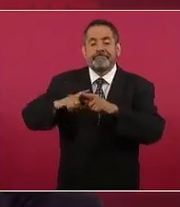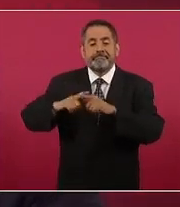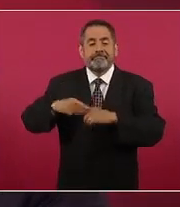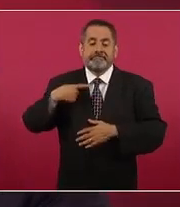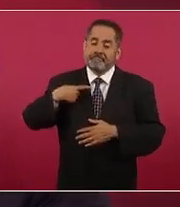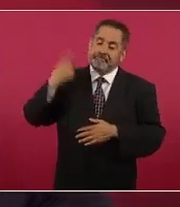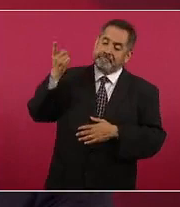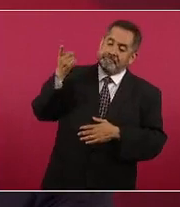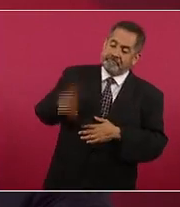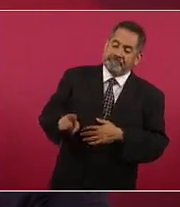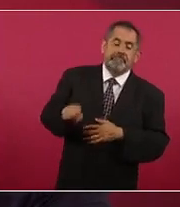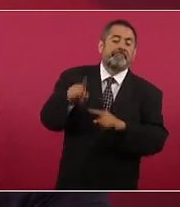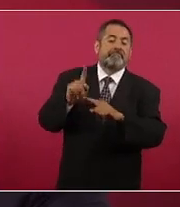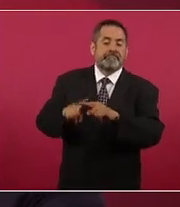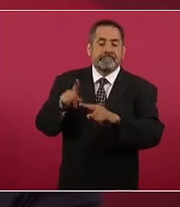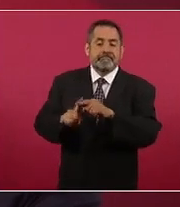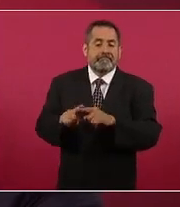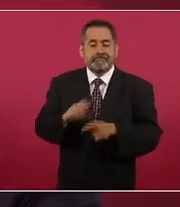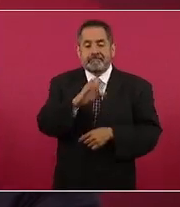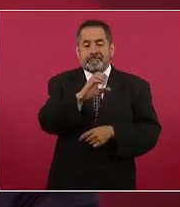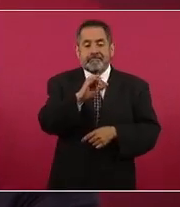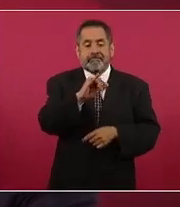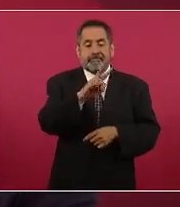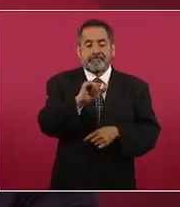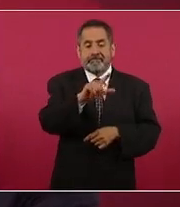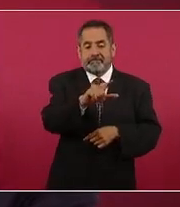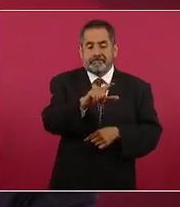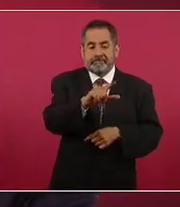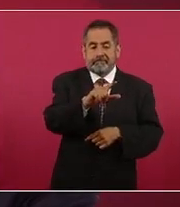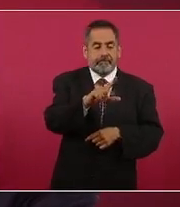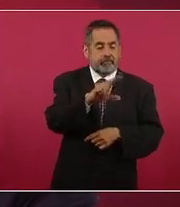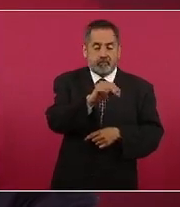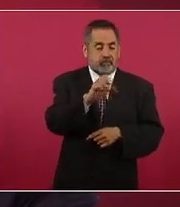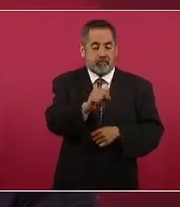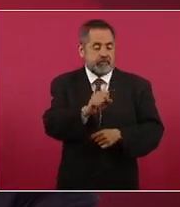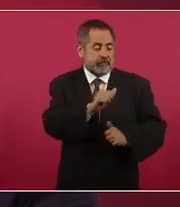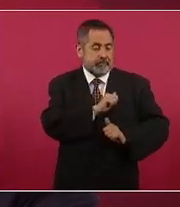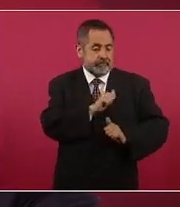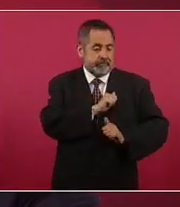órdenes dadas por civiles del más alto nivel